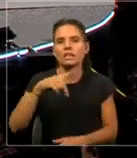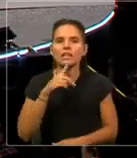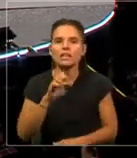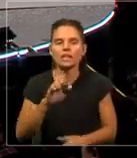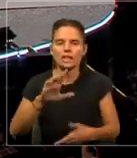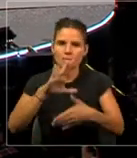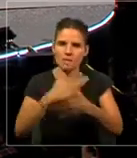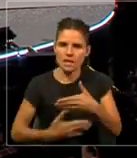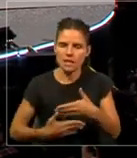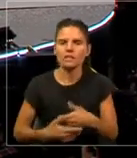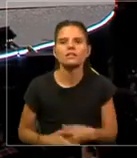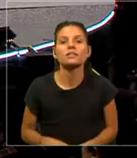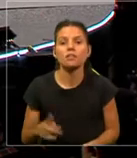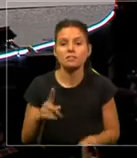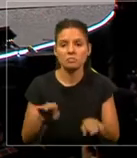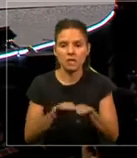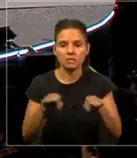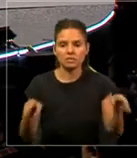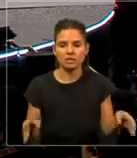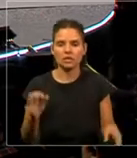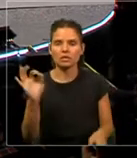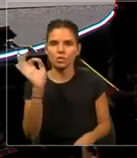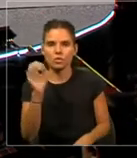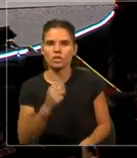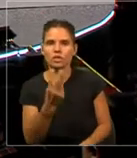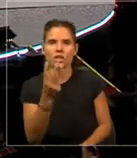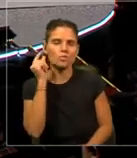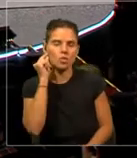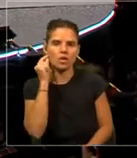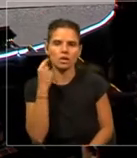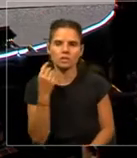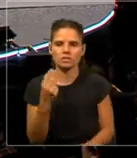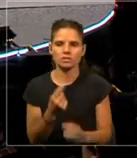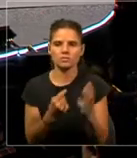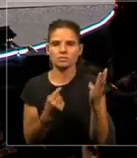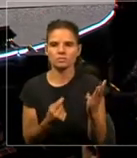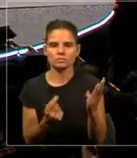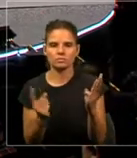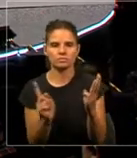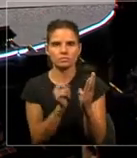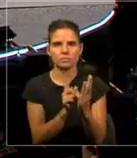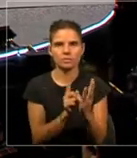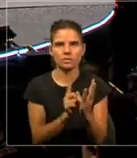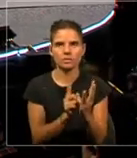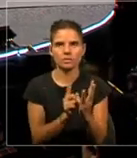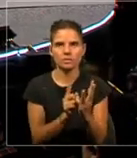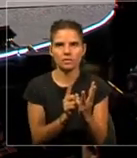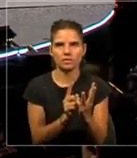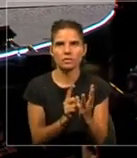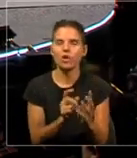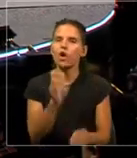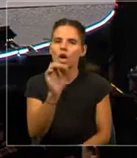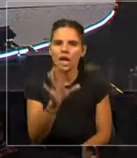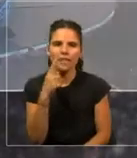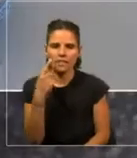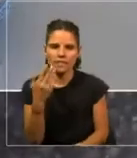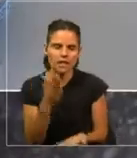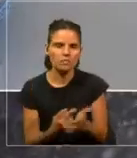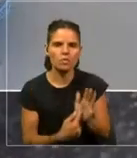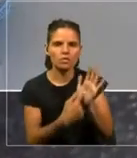la reunión era en una mesa, estaba yo con tres mujeres. Cuando yo le digo, bueno, tenemos que hacer una performance con los bebés reales.